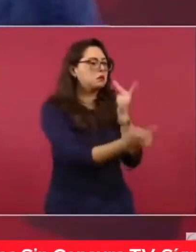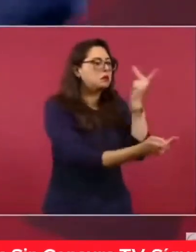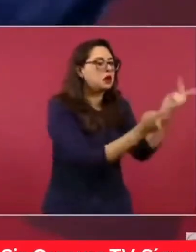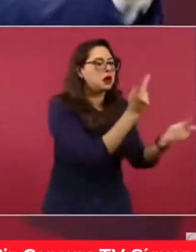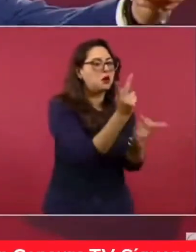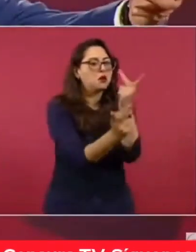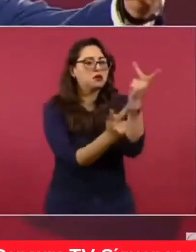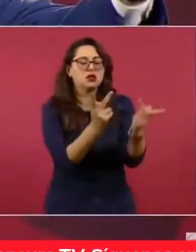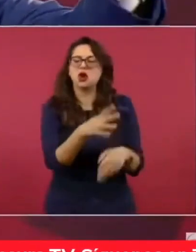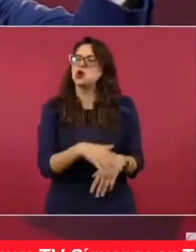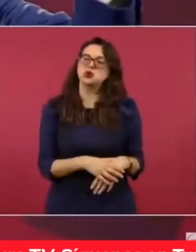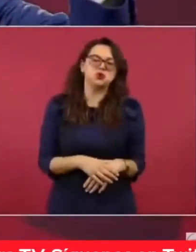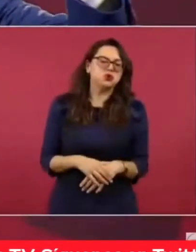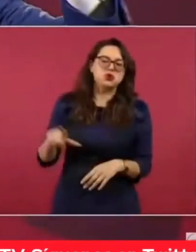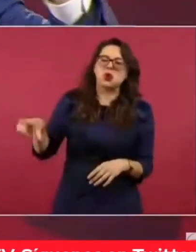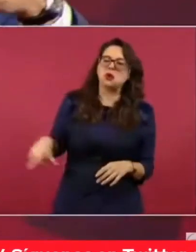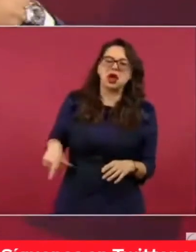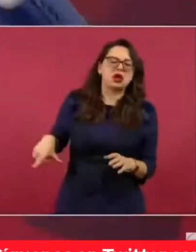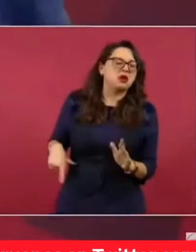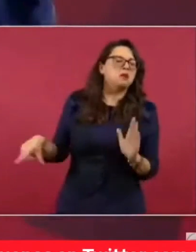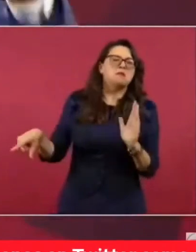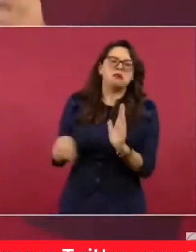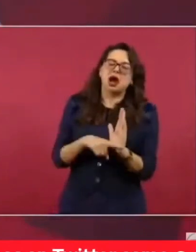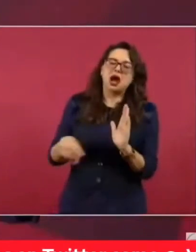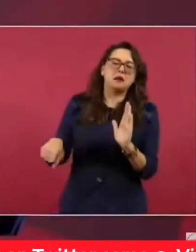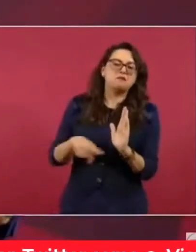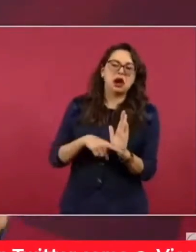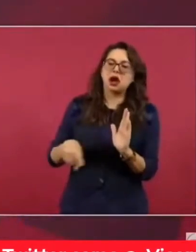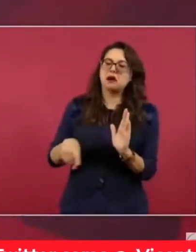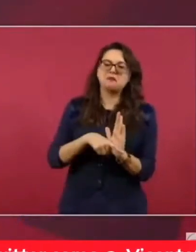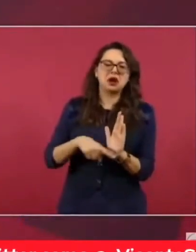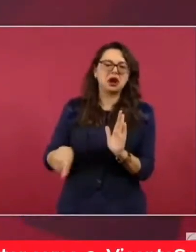eso es lo que